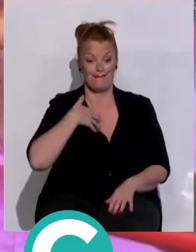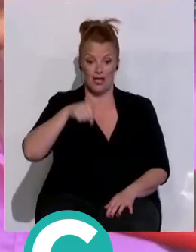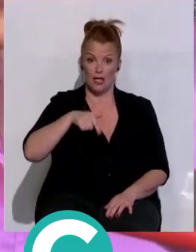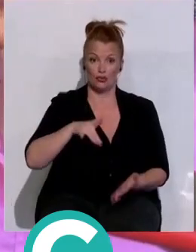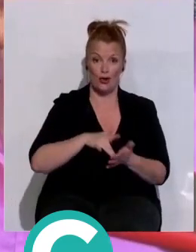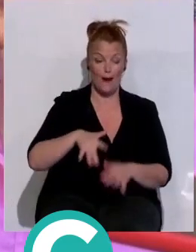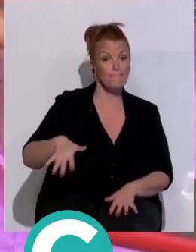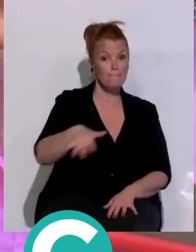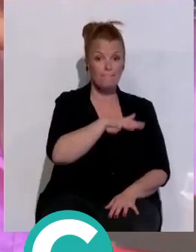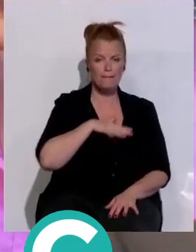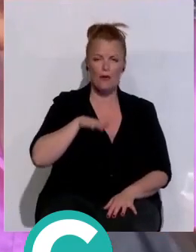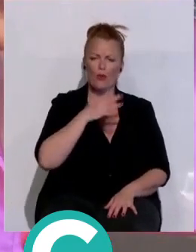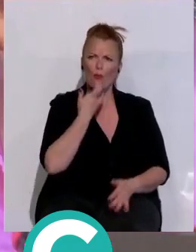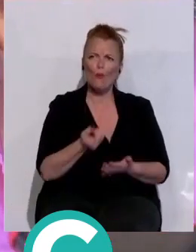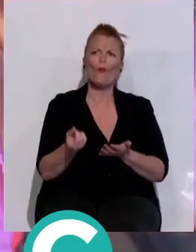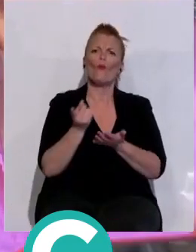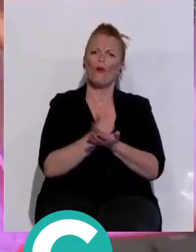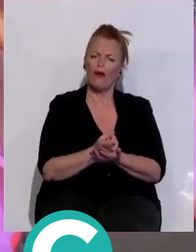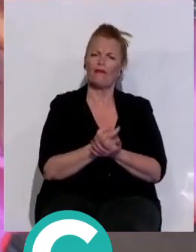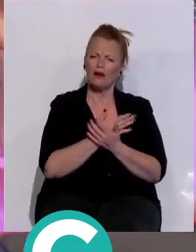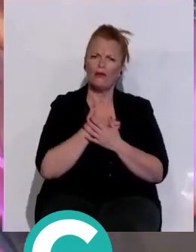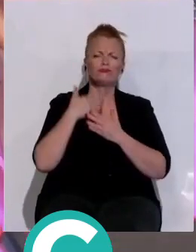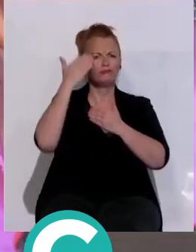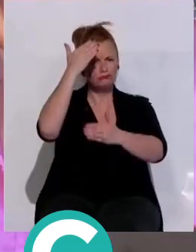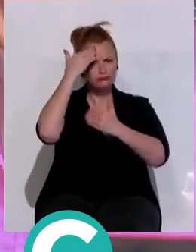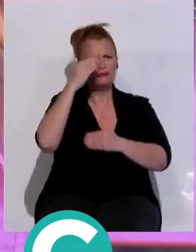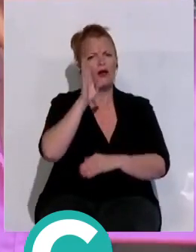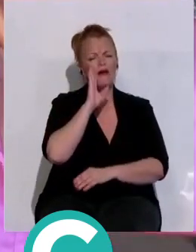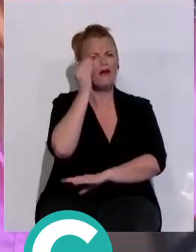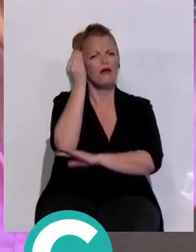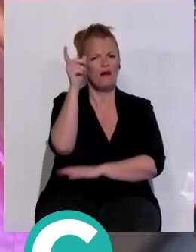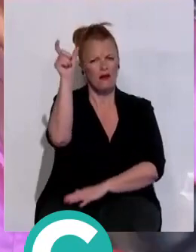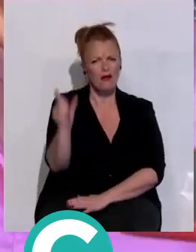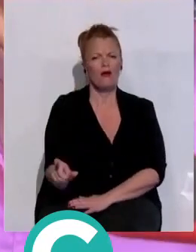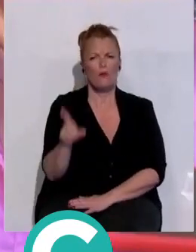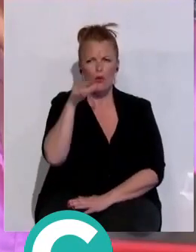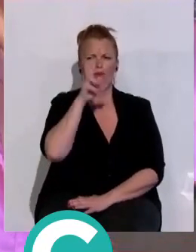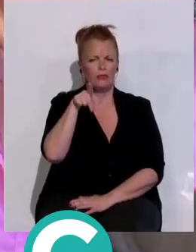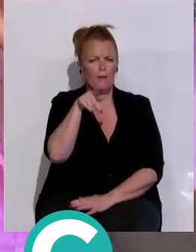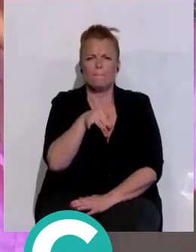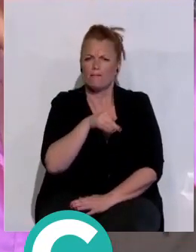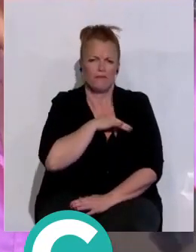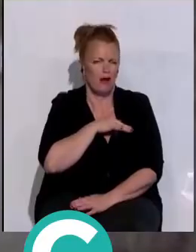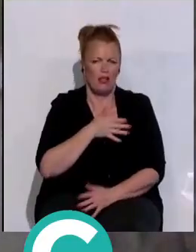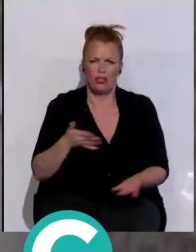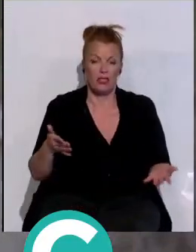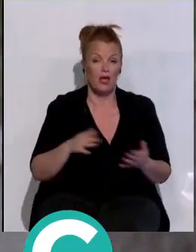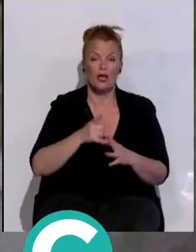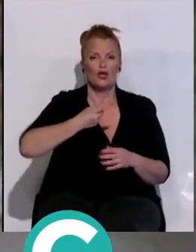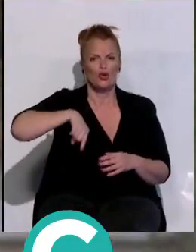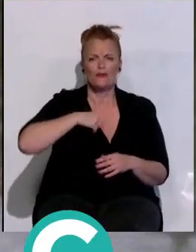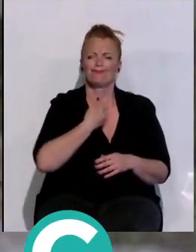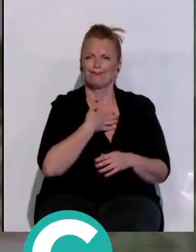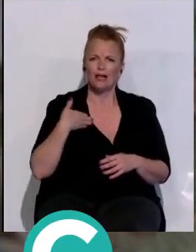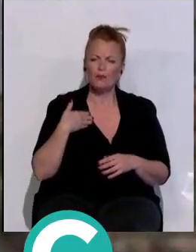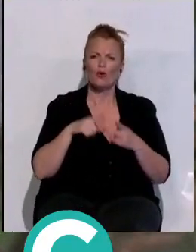porque desde luego se lo merece y nosotros queremos ser el próximo equipo de gobierno de la ciudad. Torres